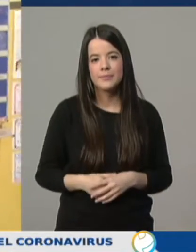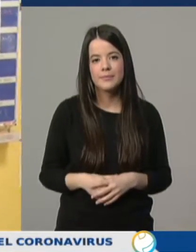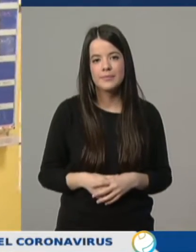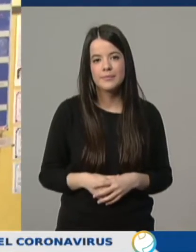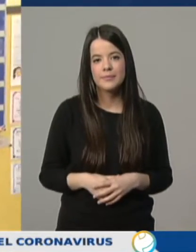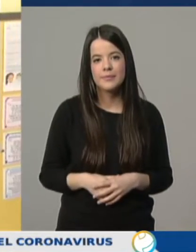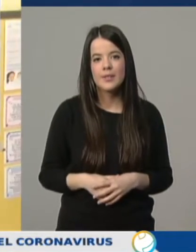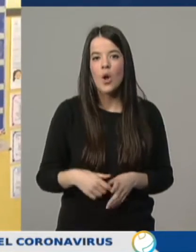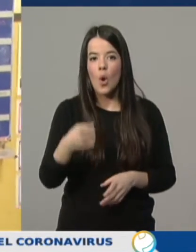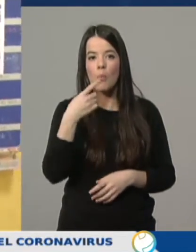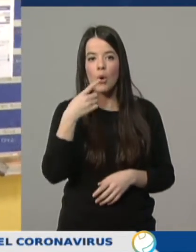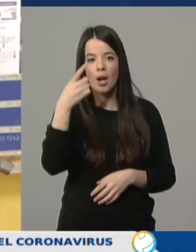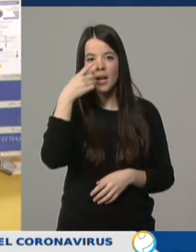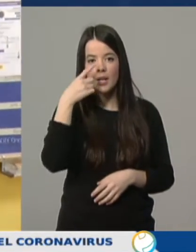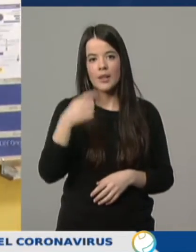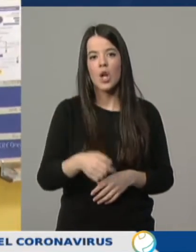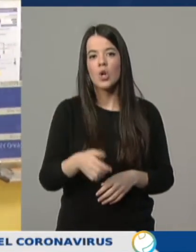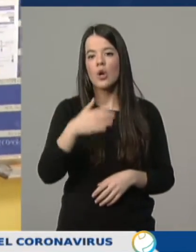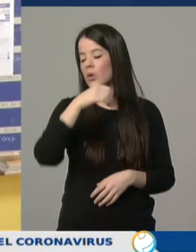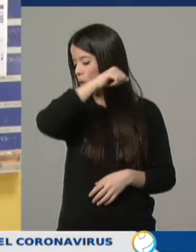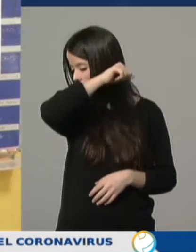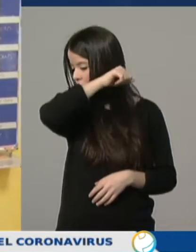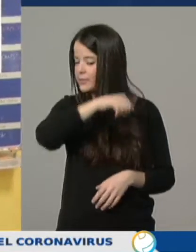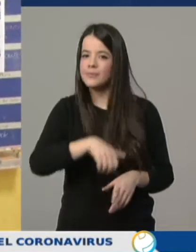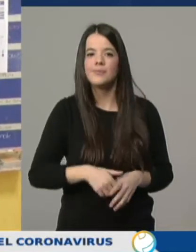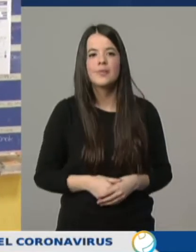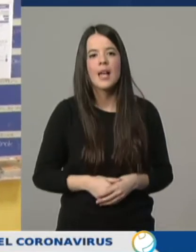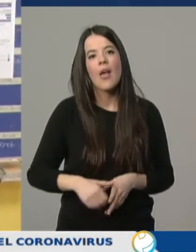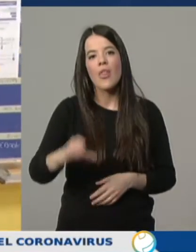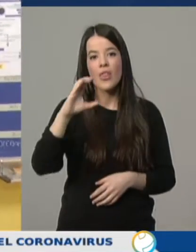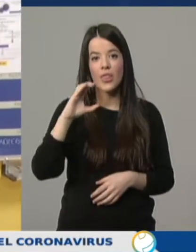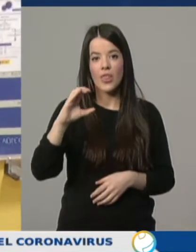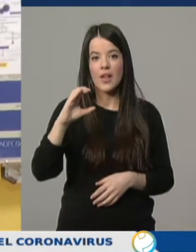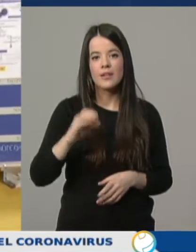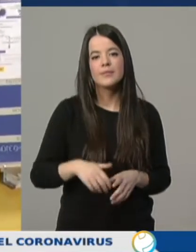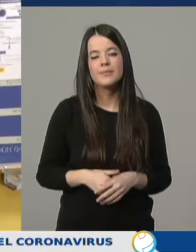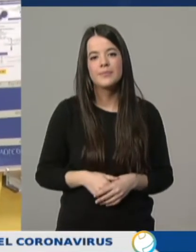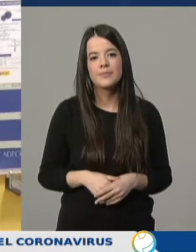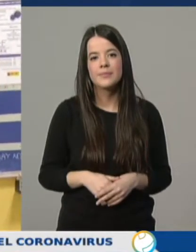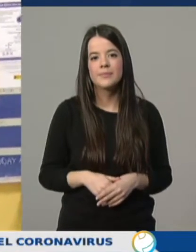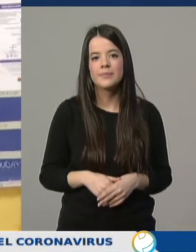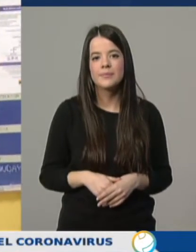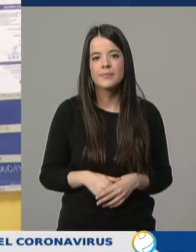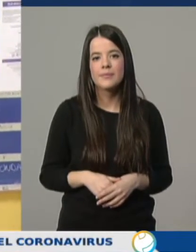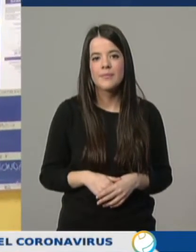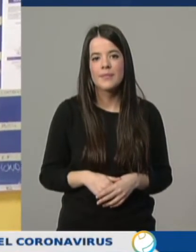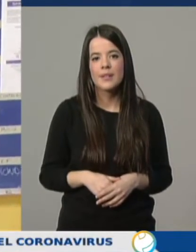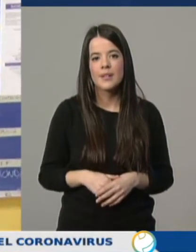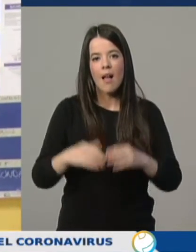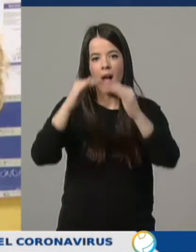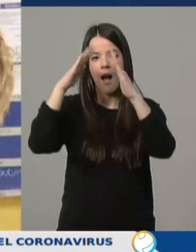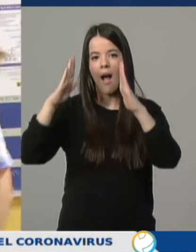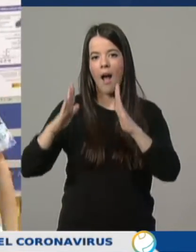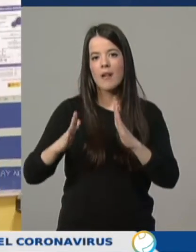boca, nariz. Y C, a casa